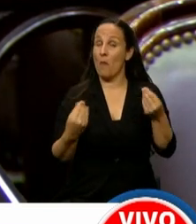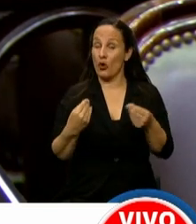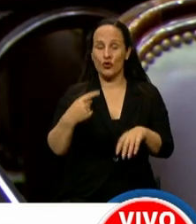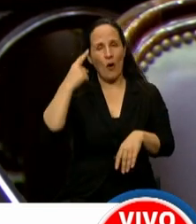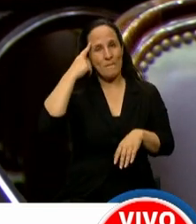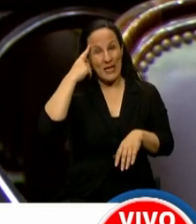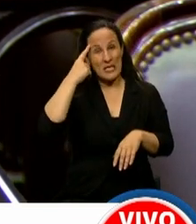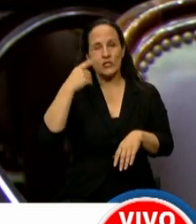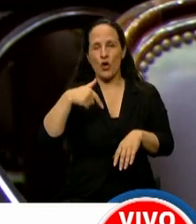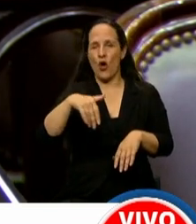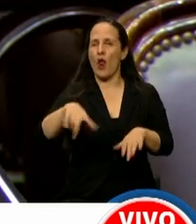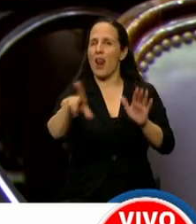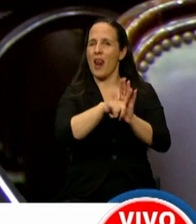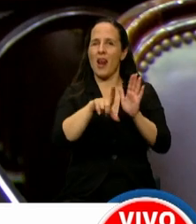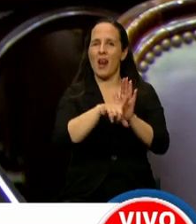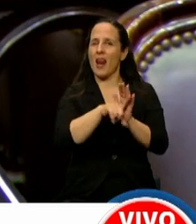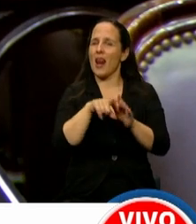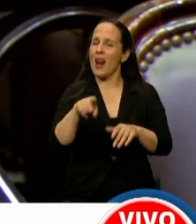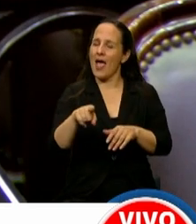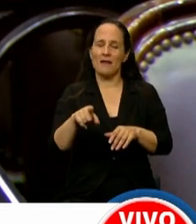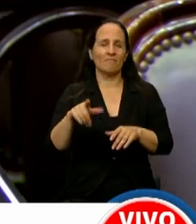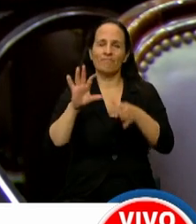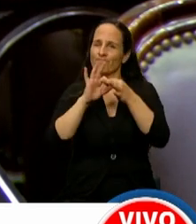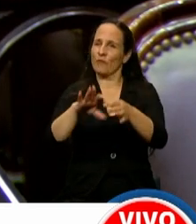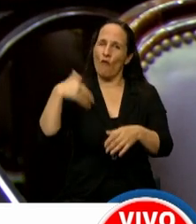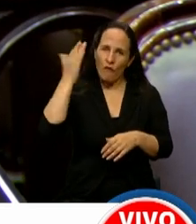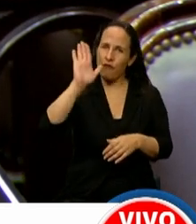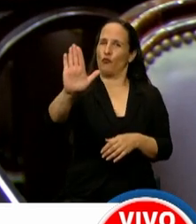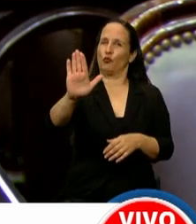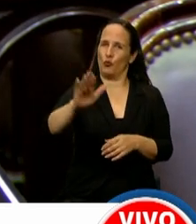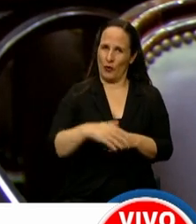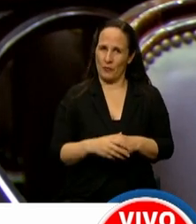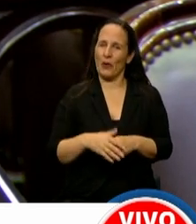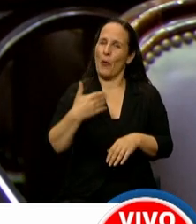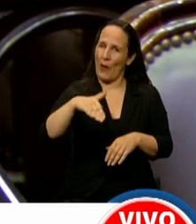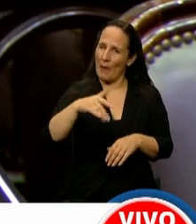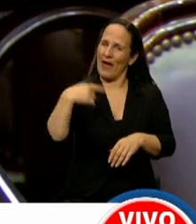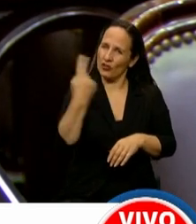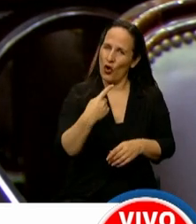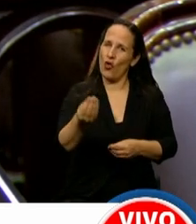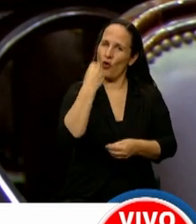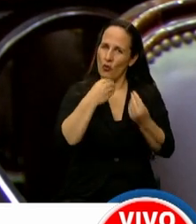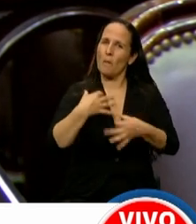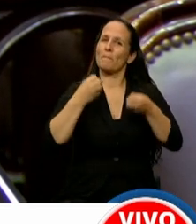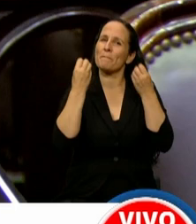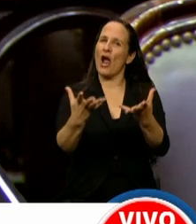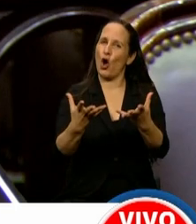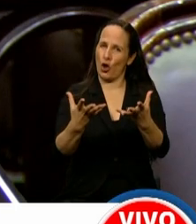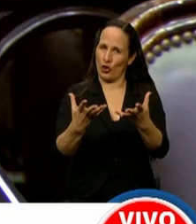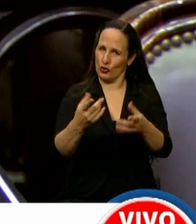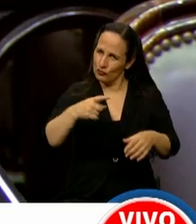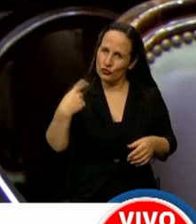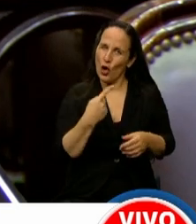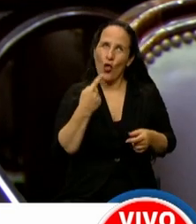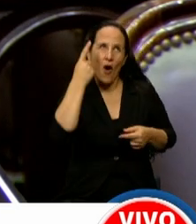creo que esta es una ley con enorme vocación de futuro. Vamos a empezar a alimentarnos mejor, a entender el valor